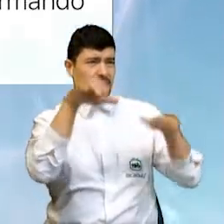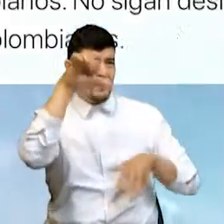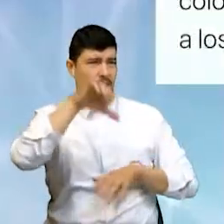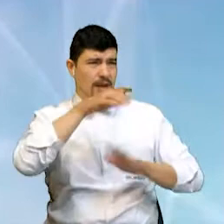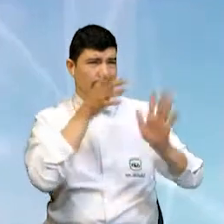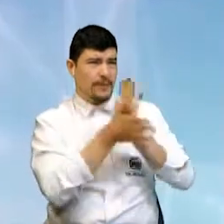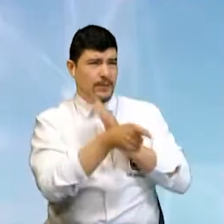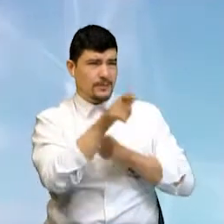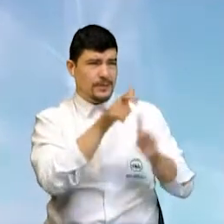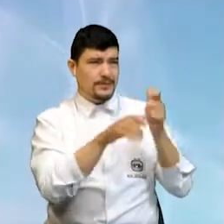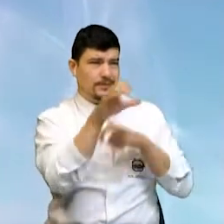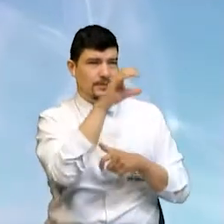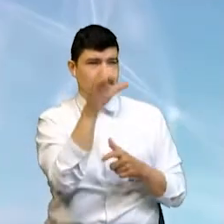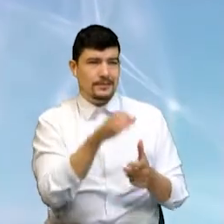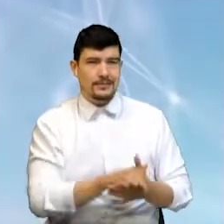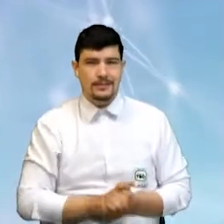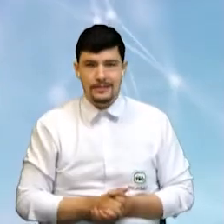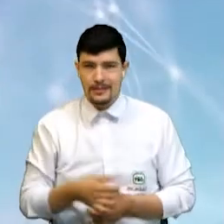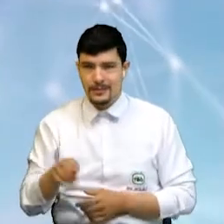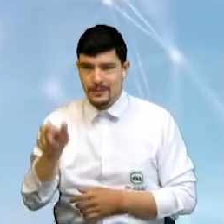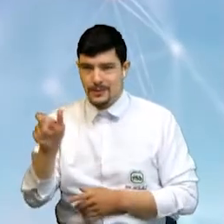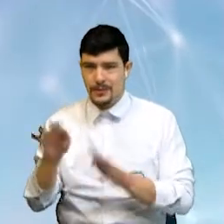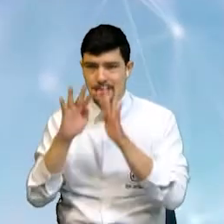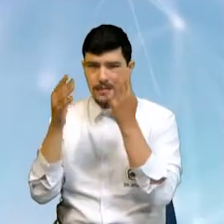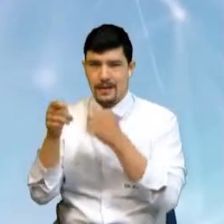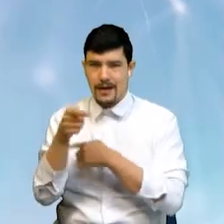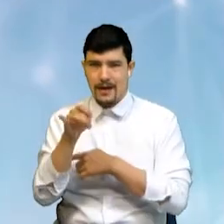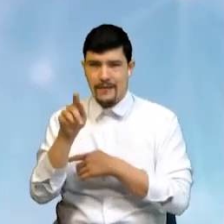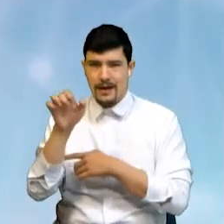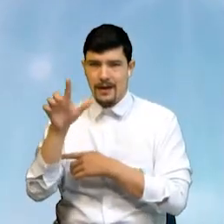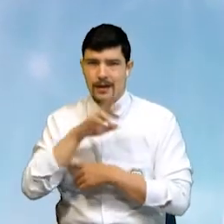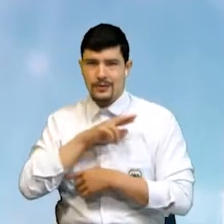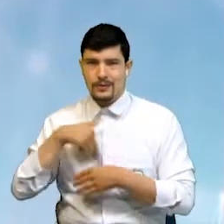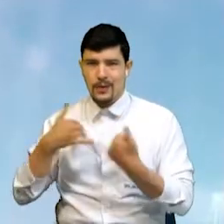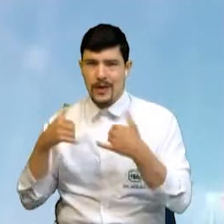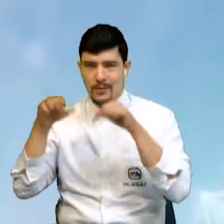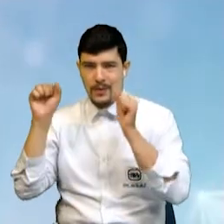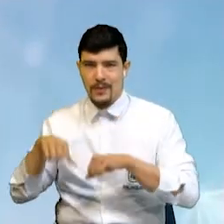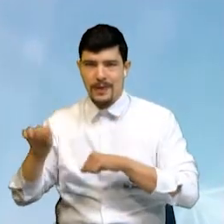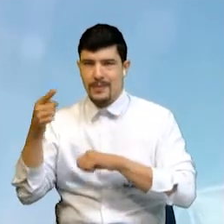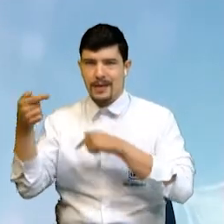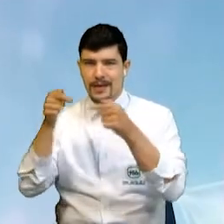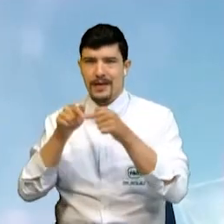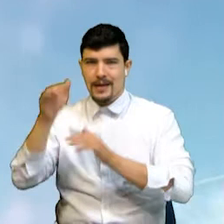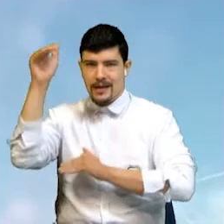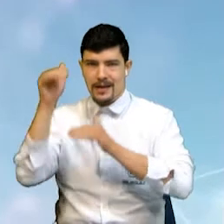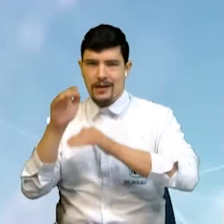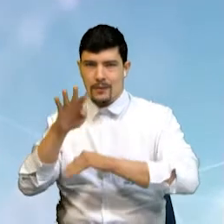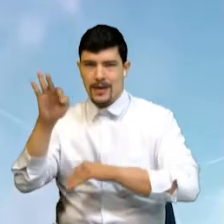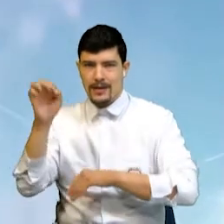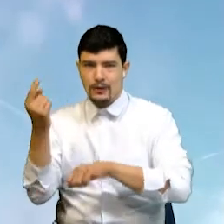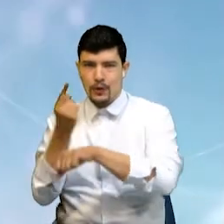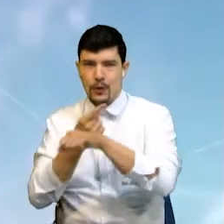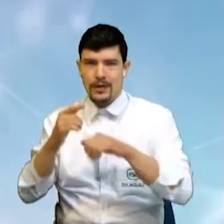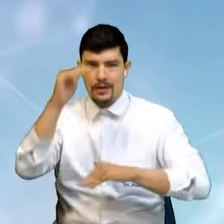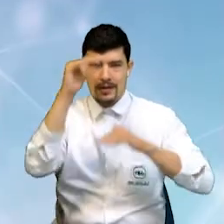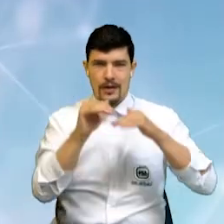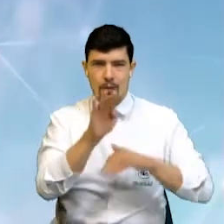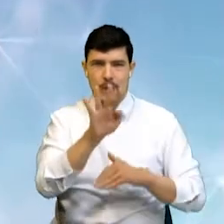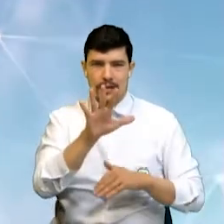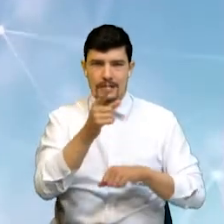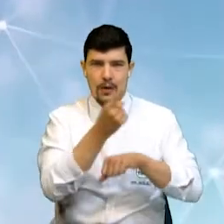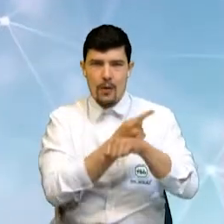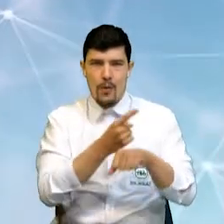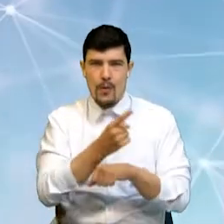colombianos. Senador Gabriel Velasco, hoy aprobamos en primer debate el proyecto de ley que reduce la jornada laboral de 48 a 45